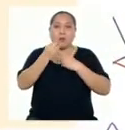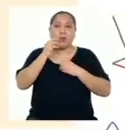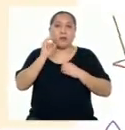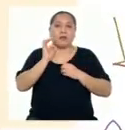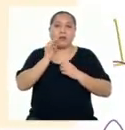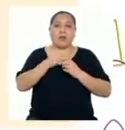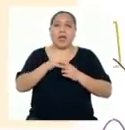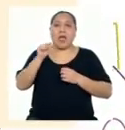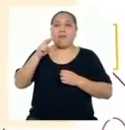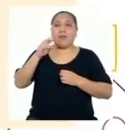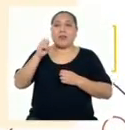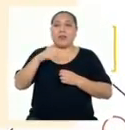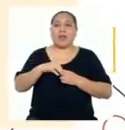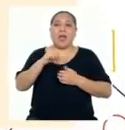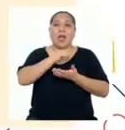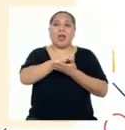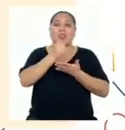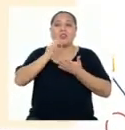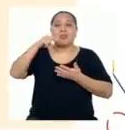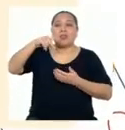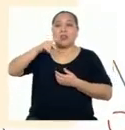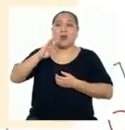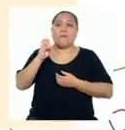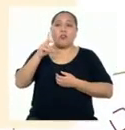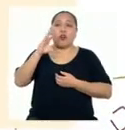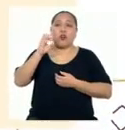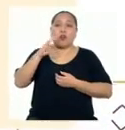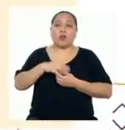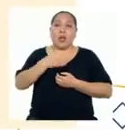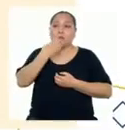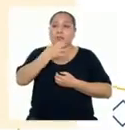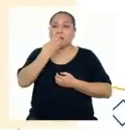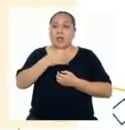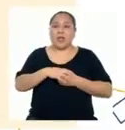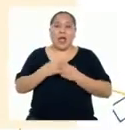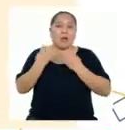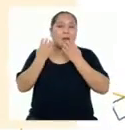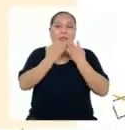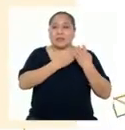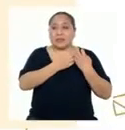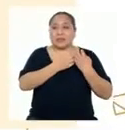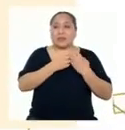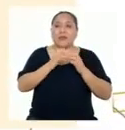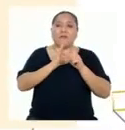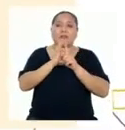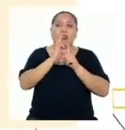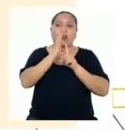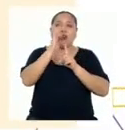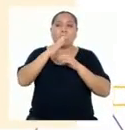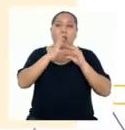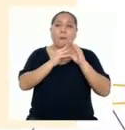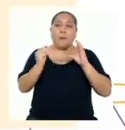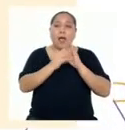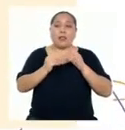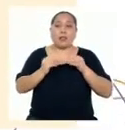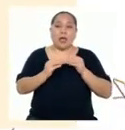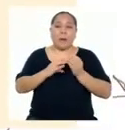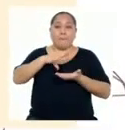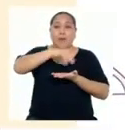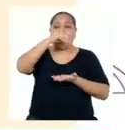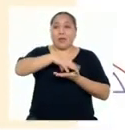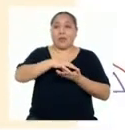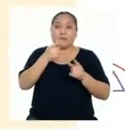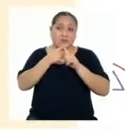avena, arroz integral, brócoli, manzanas, maíz, frijoles, palta, pera y lentejas, entre otros.